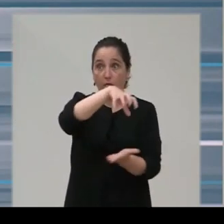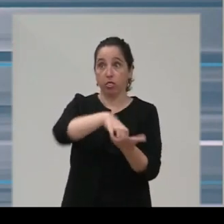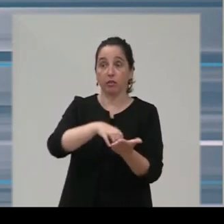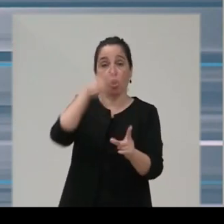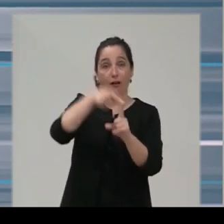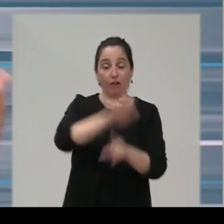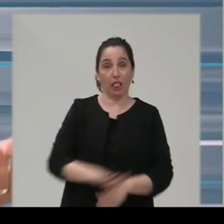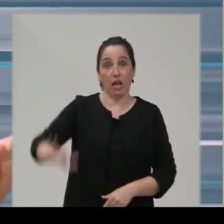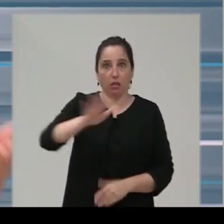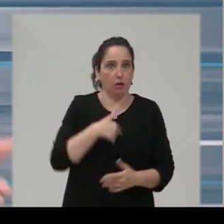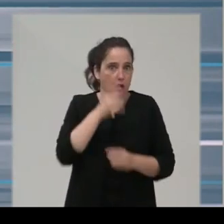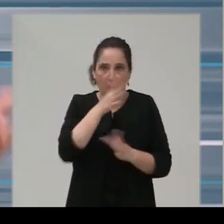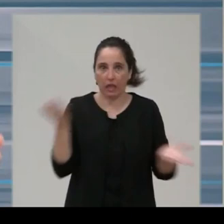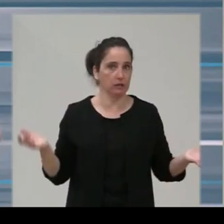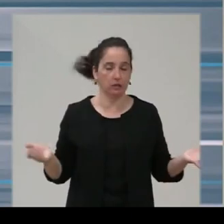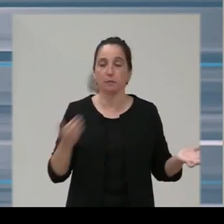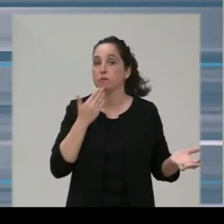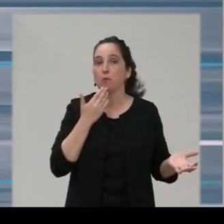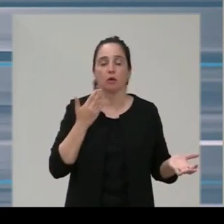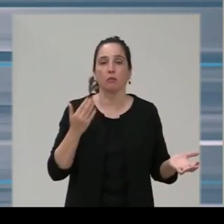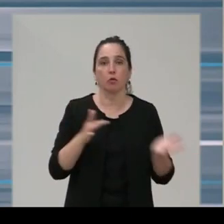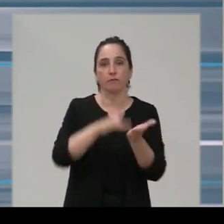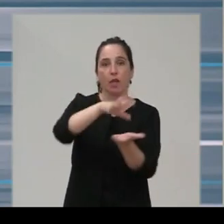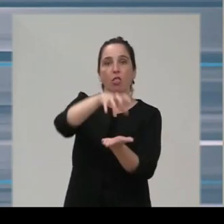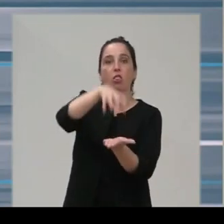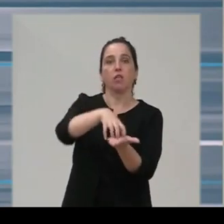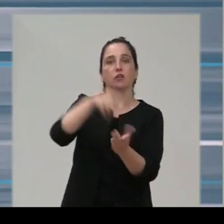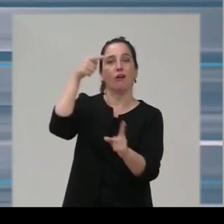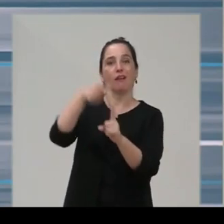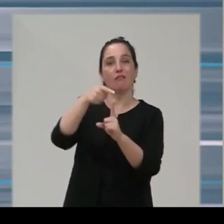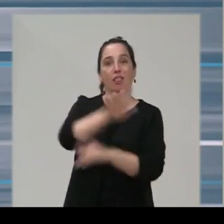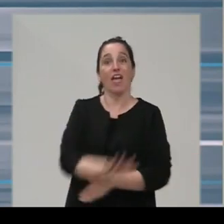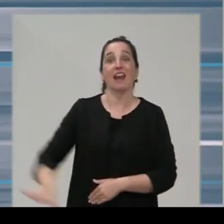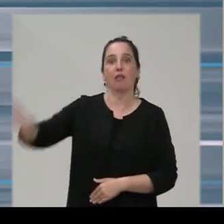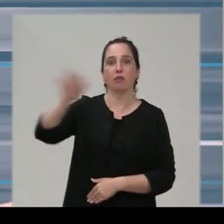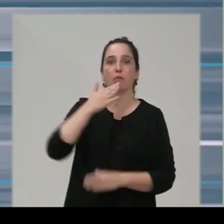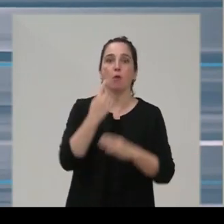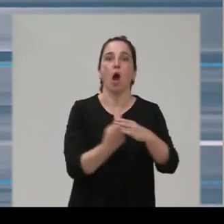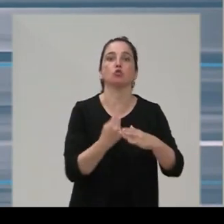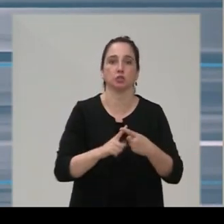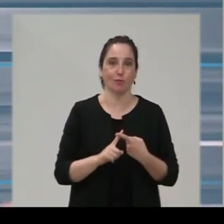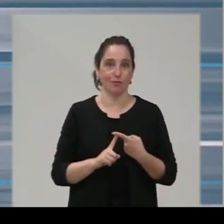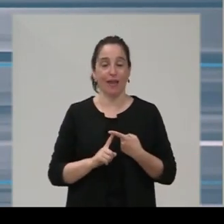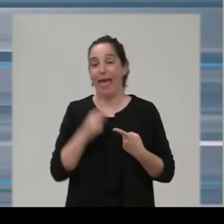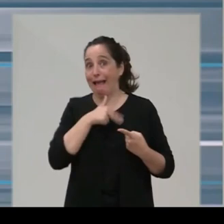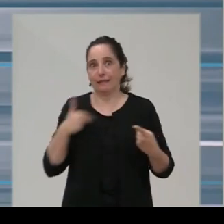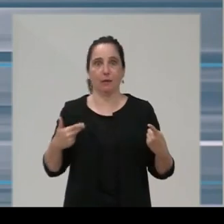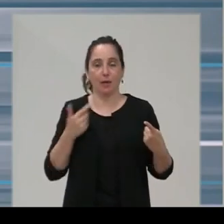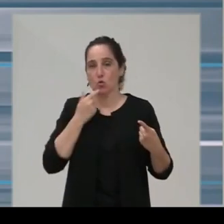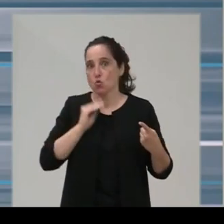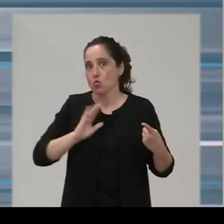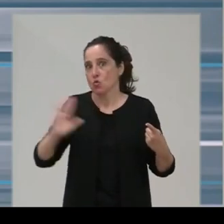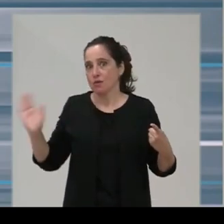referencia nacional imagínense ustedes por ejemplo un centro de referencia nacional de autismo en Cantabria que sería